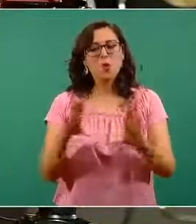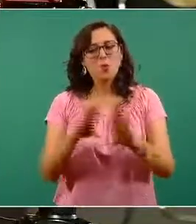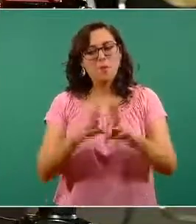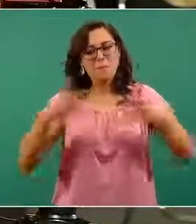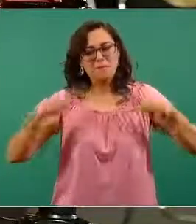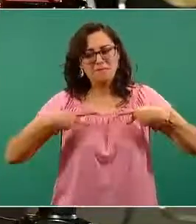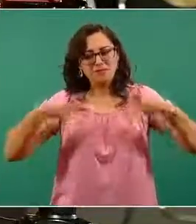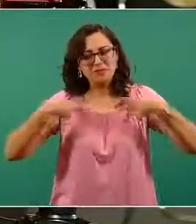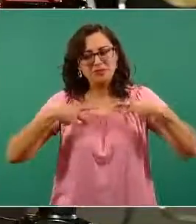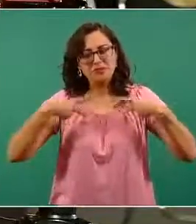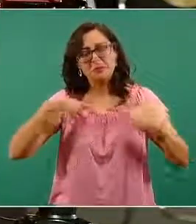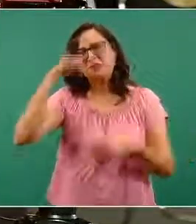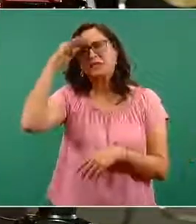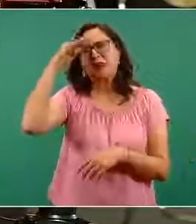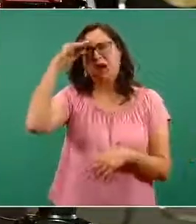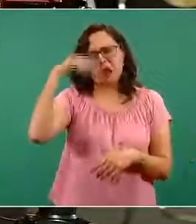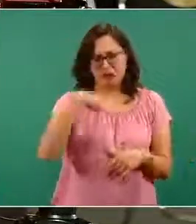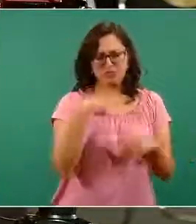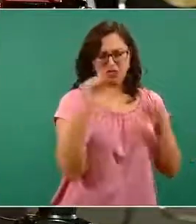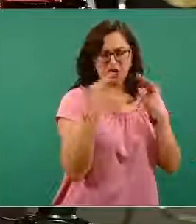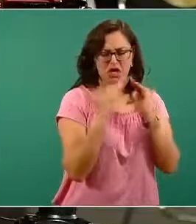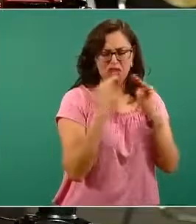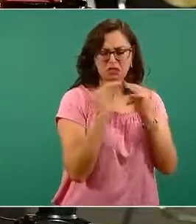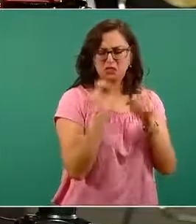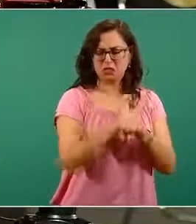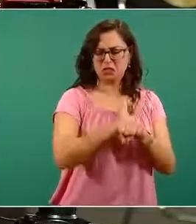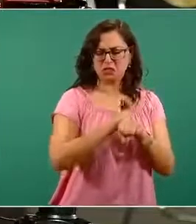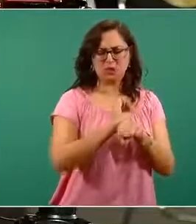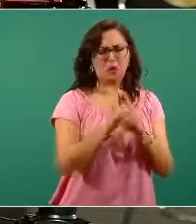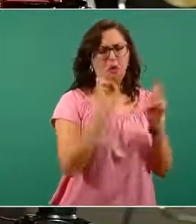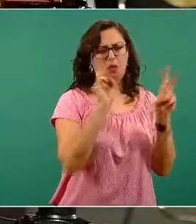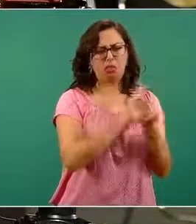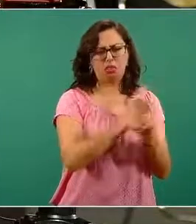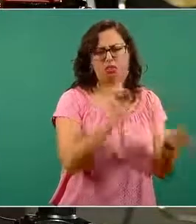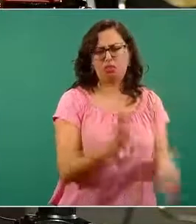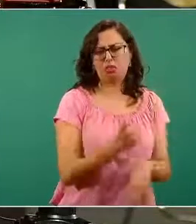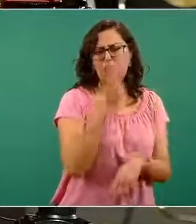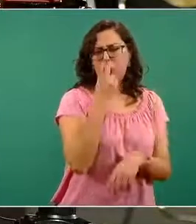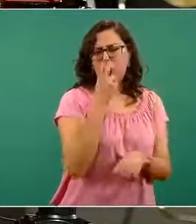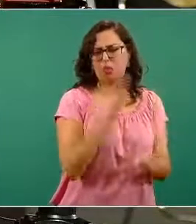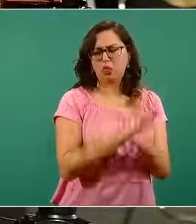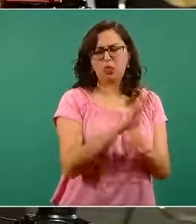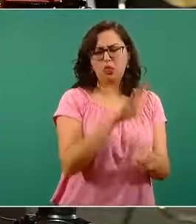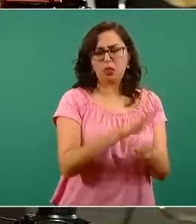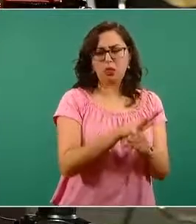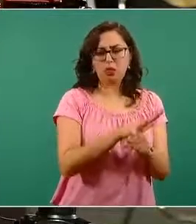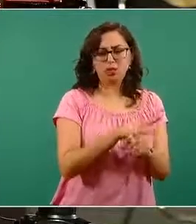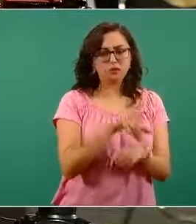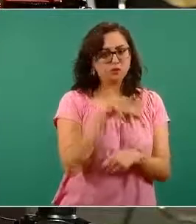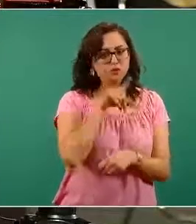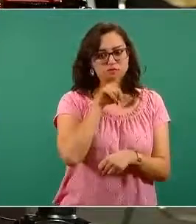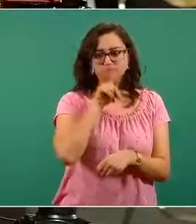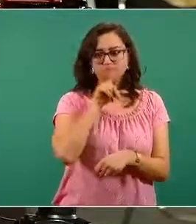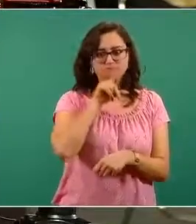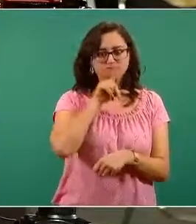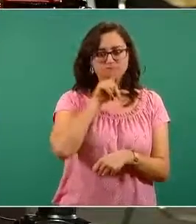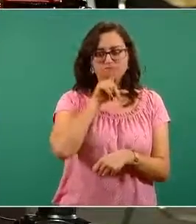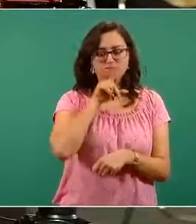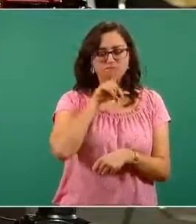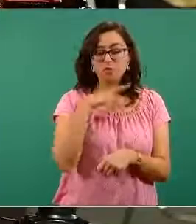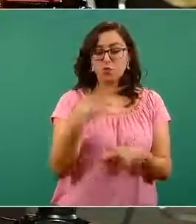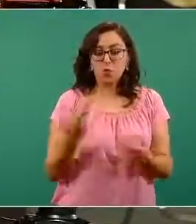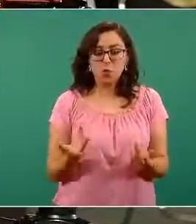esto pudiera resolverse en casa con un oxígeno suplementario con un nivel